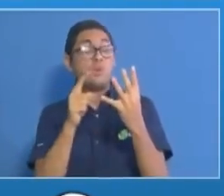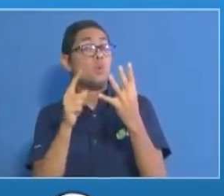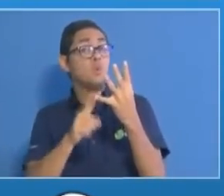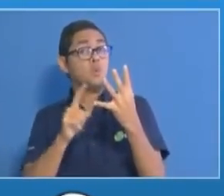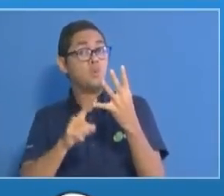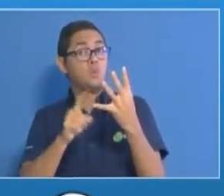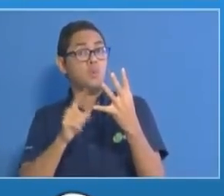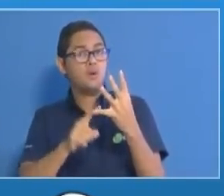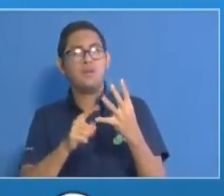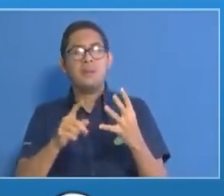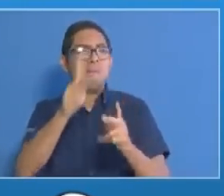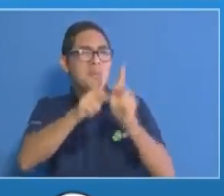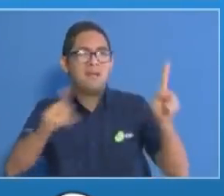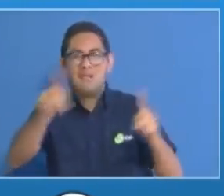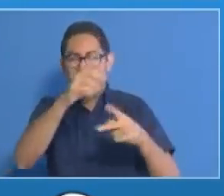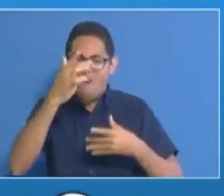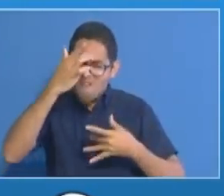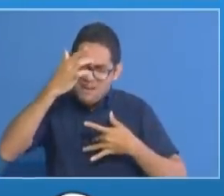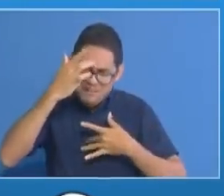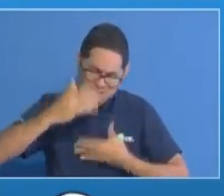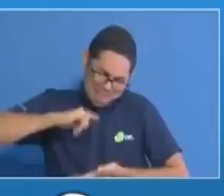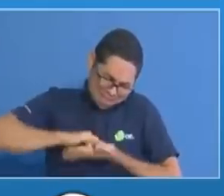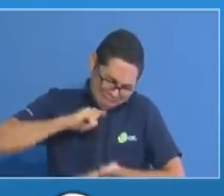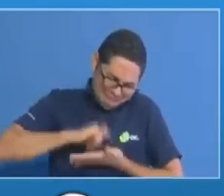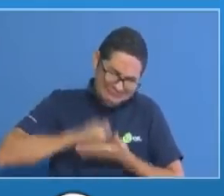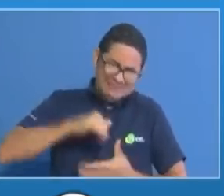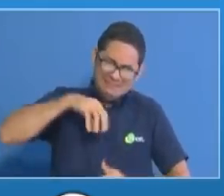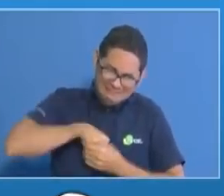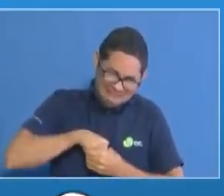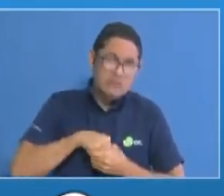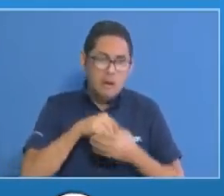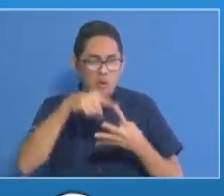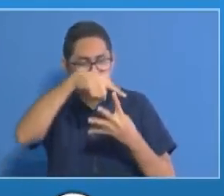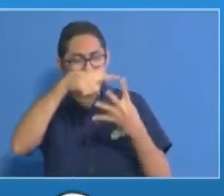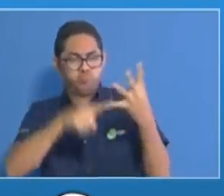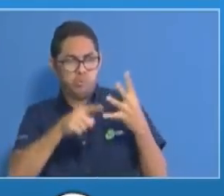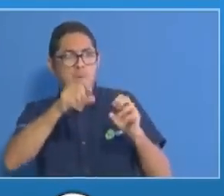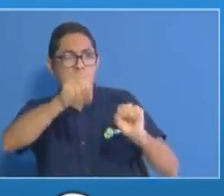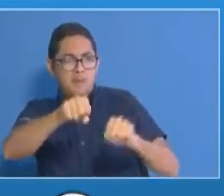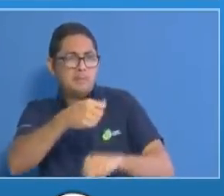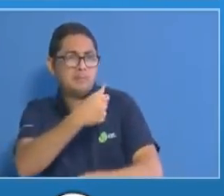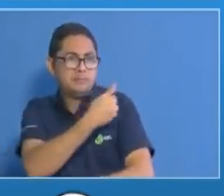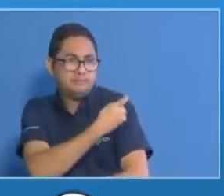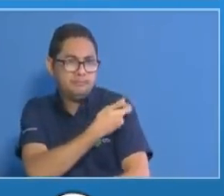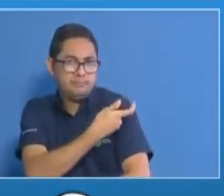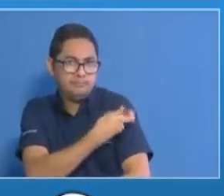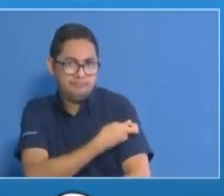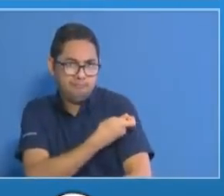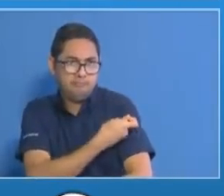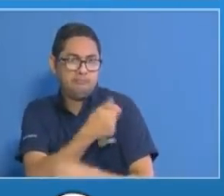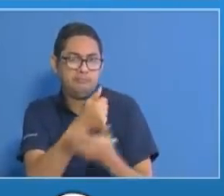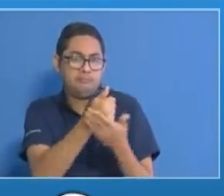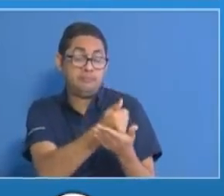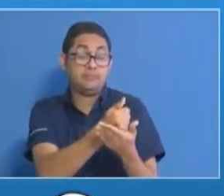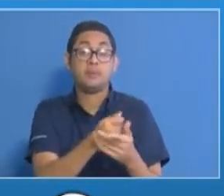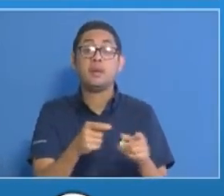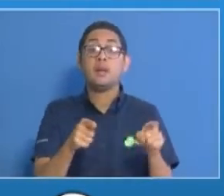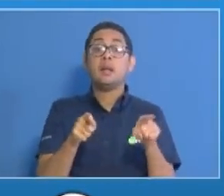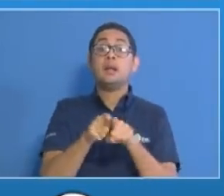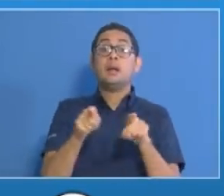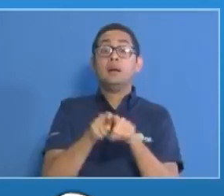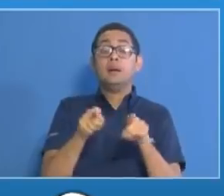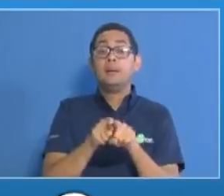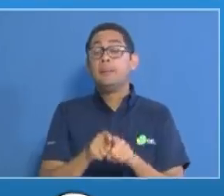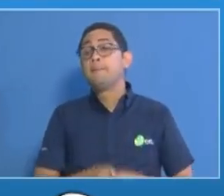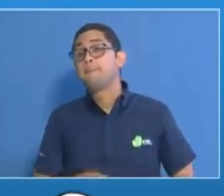todavía se mantiene activo a pesar de todo es la visita domiciliaria y la atención integral a